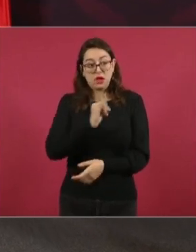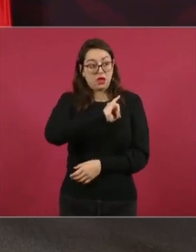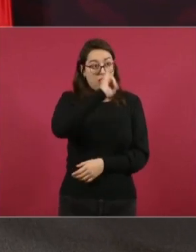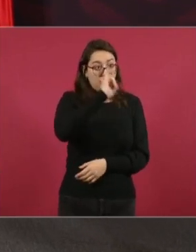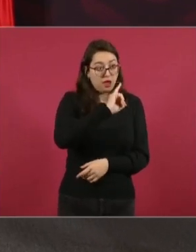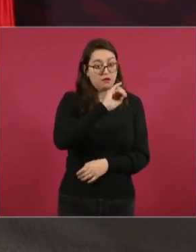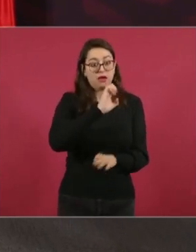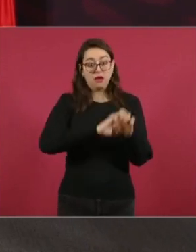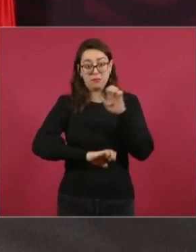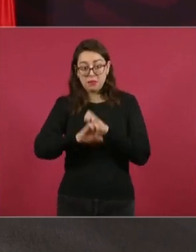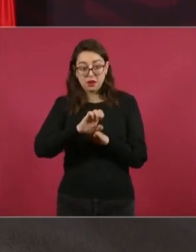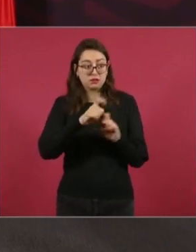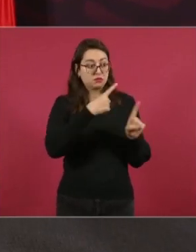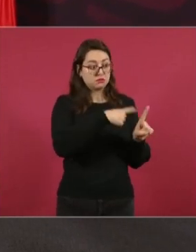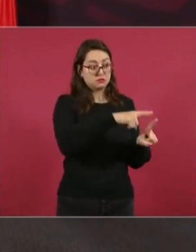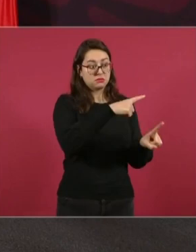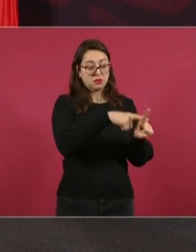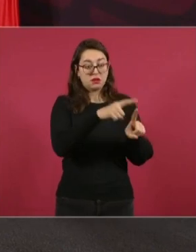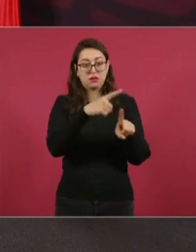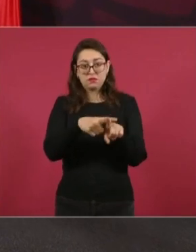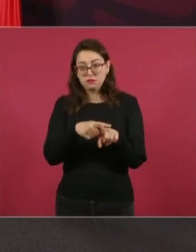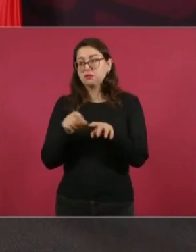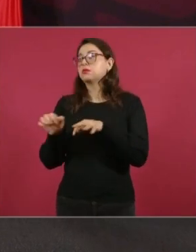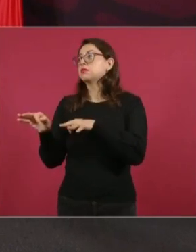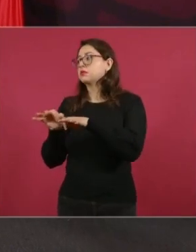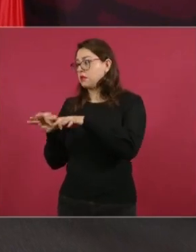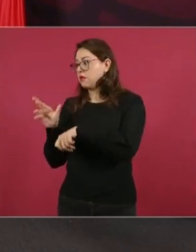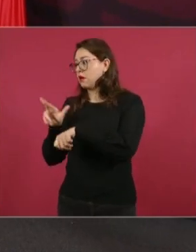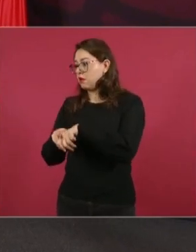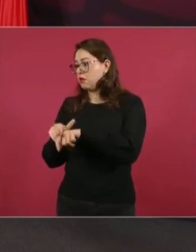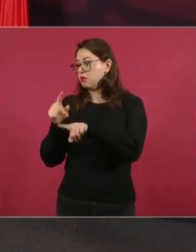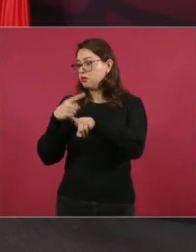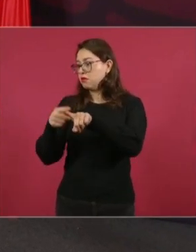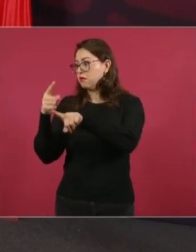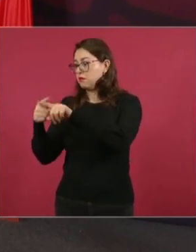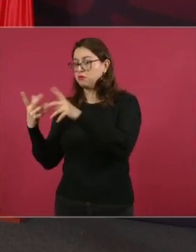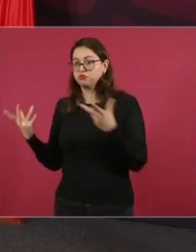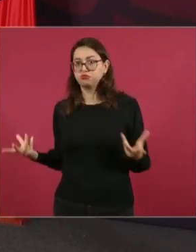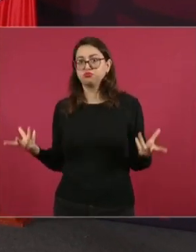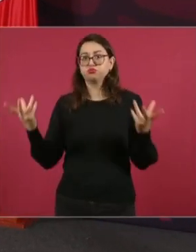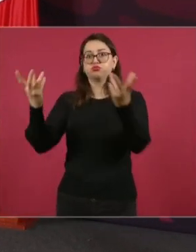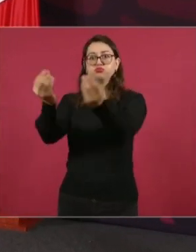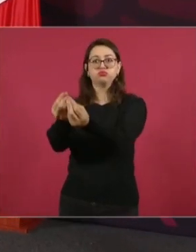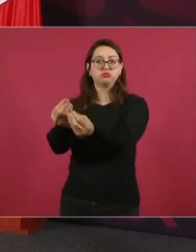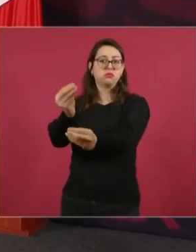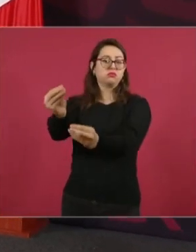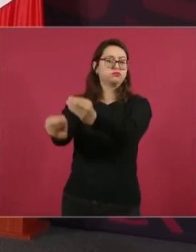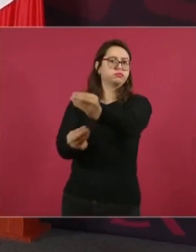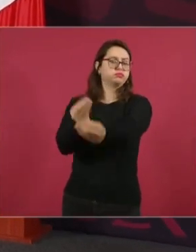a seguir apoyando a los trabajadores, eso sin duda,